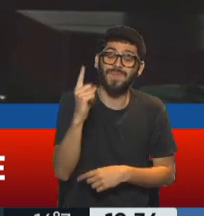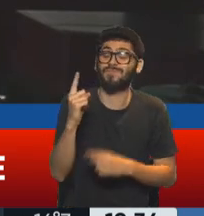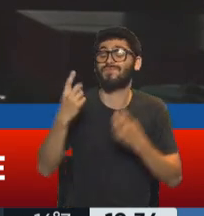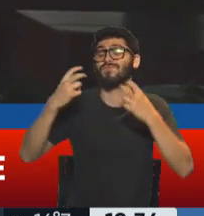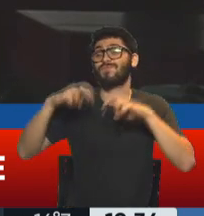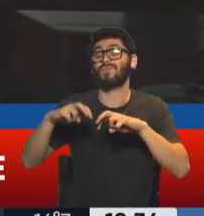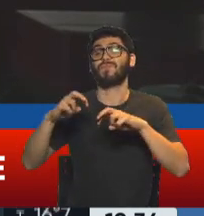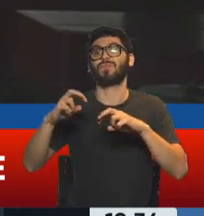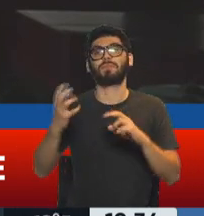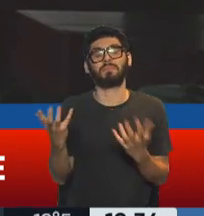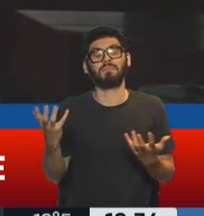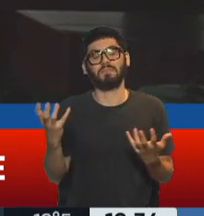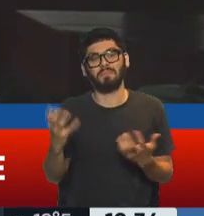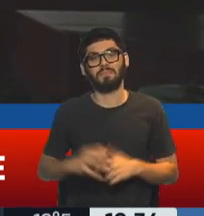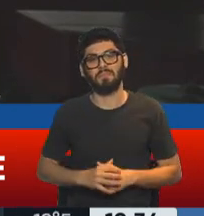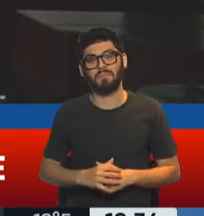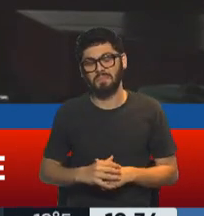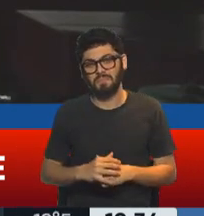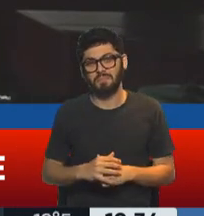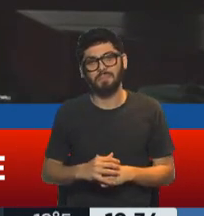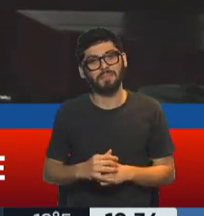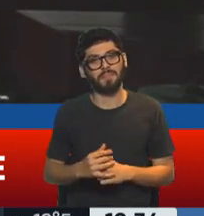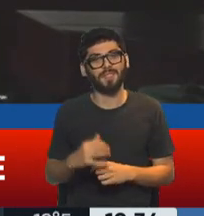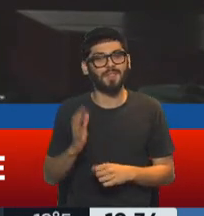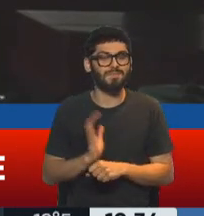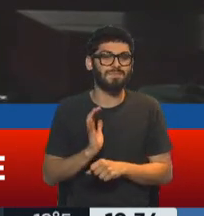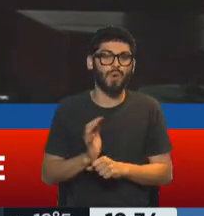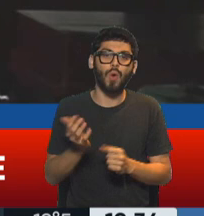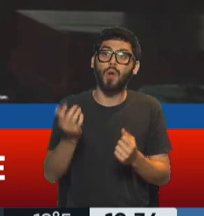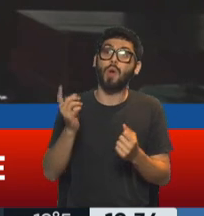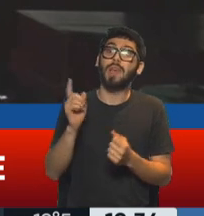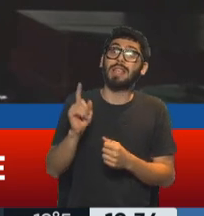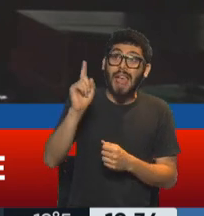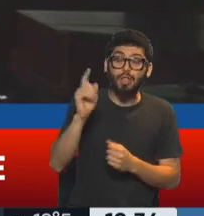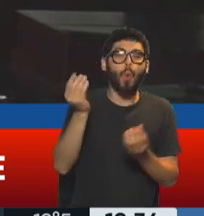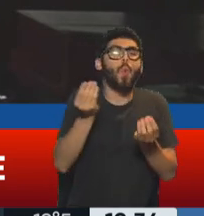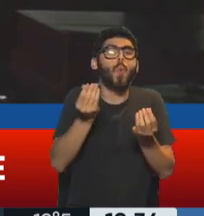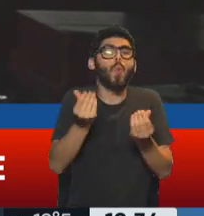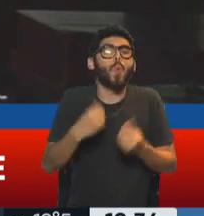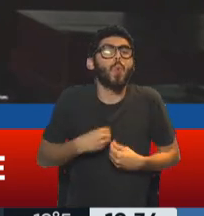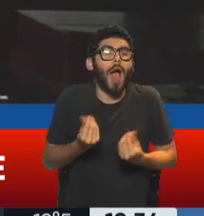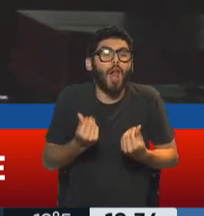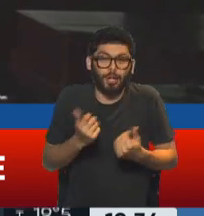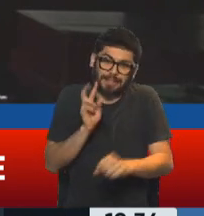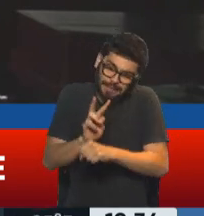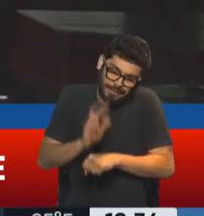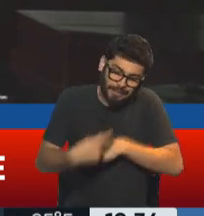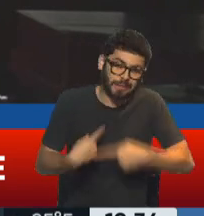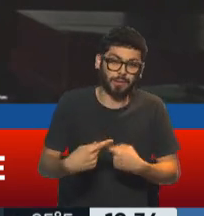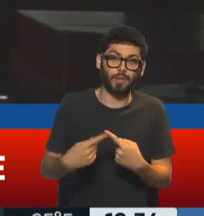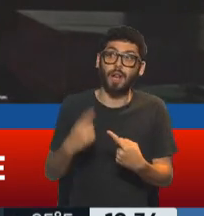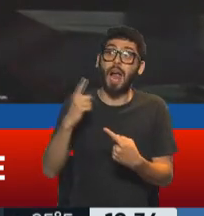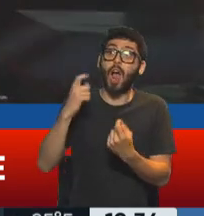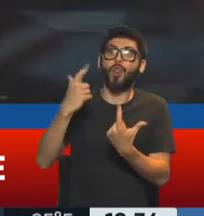implica que tenemos que seguir defendiendo los valores de ellos, los valores que ellos nos dejaron, los sentidos que ellos nos